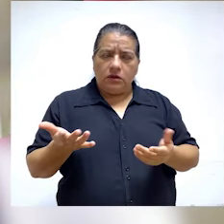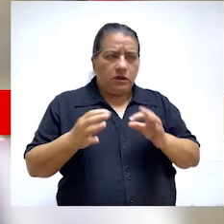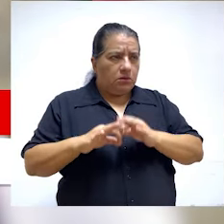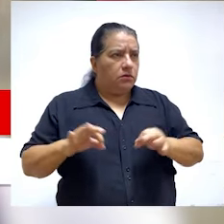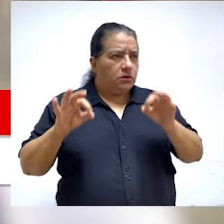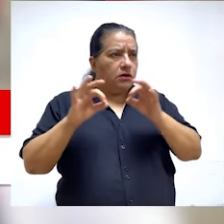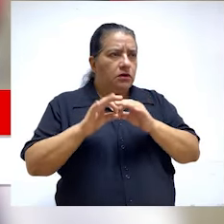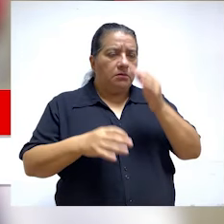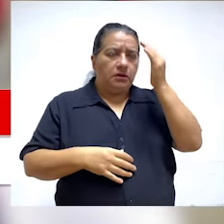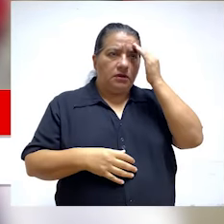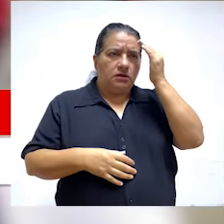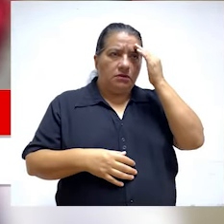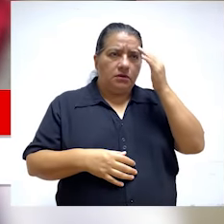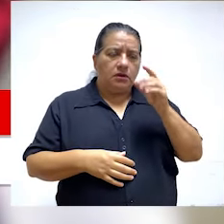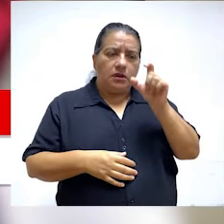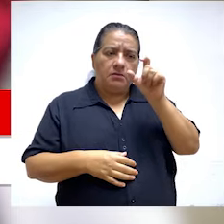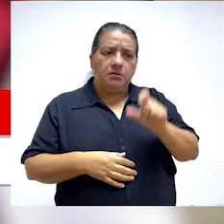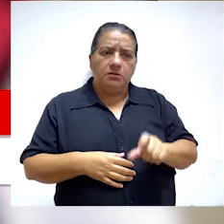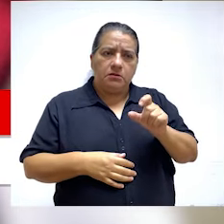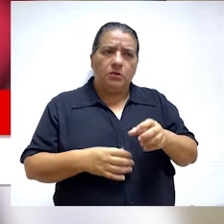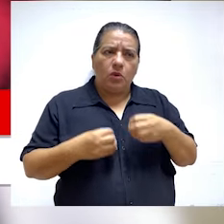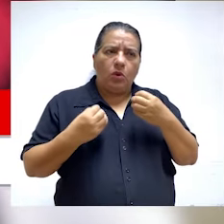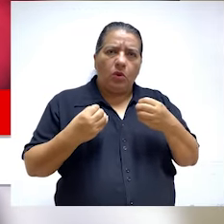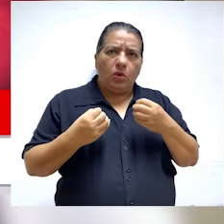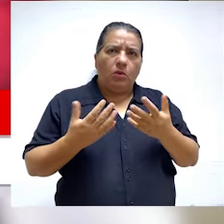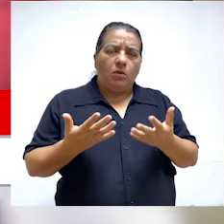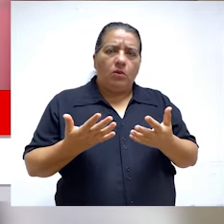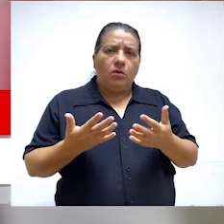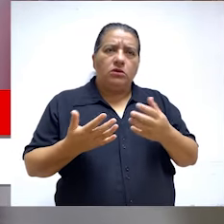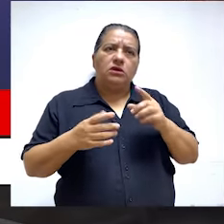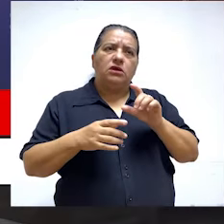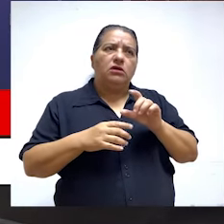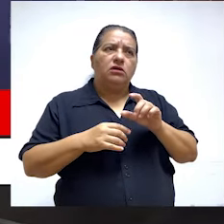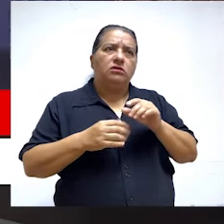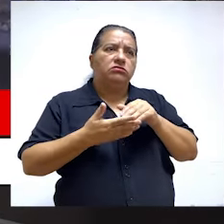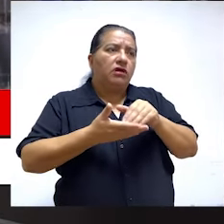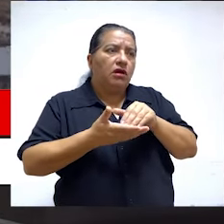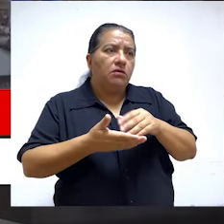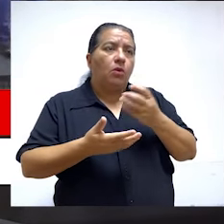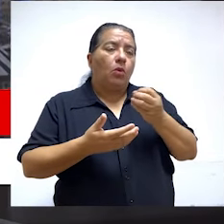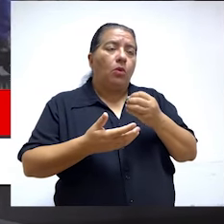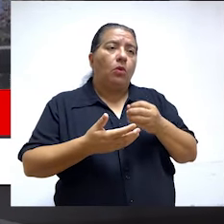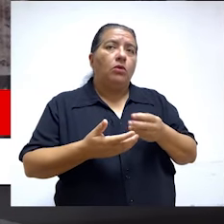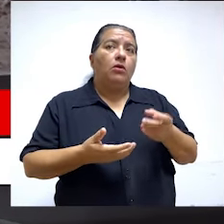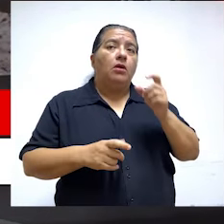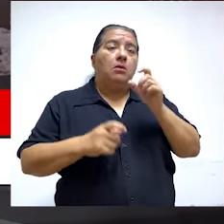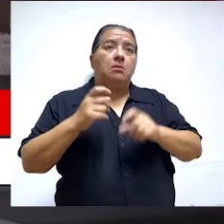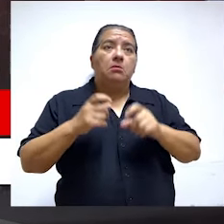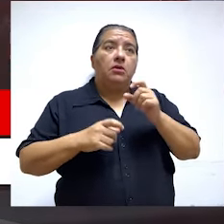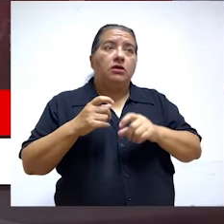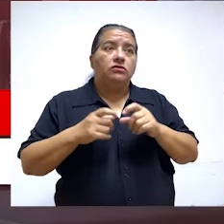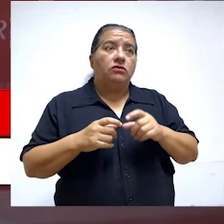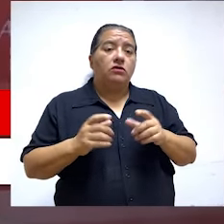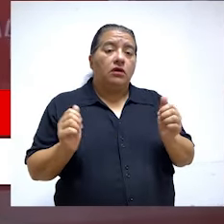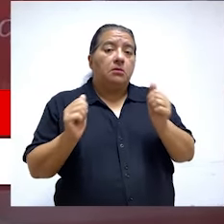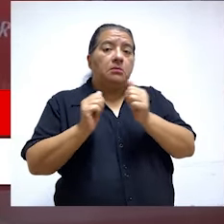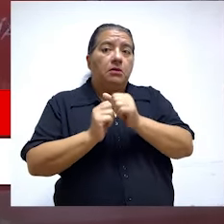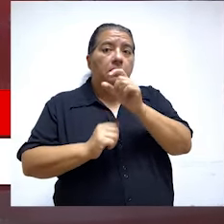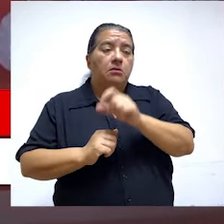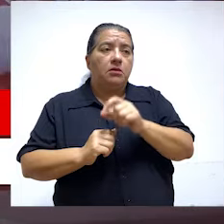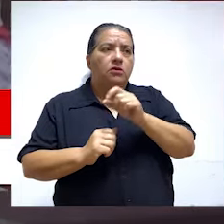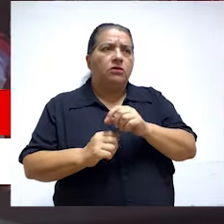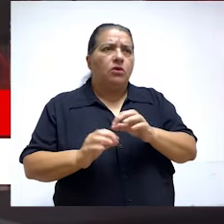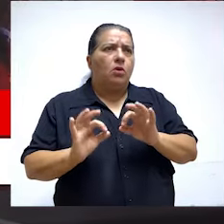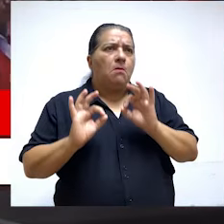para sustentar su estado de vulnerabilidad, su estado de riesgo que puede tener. A lo mejor es una persona que está en riesgo